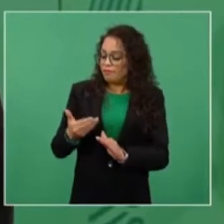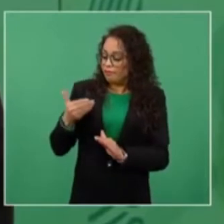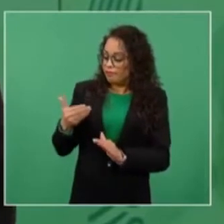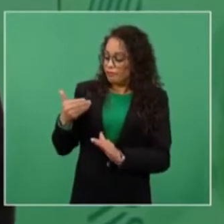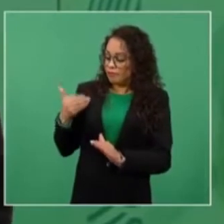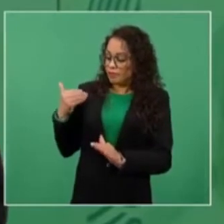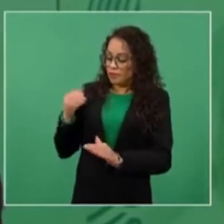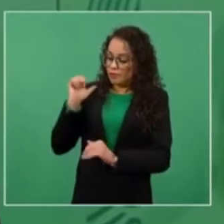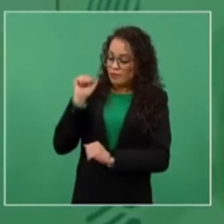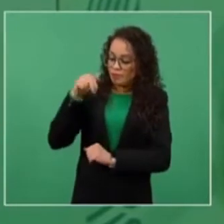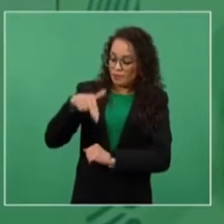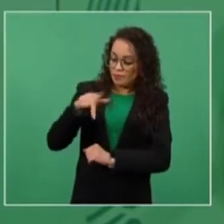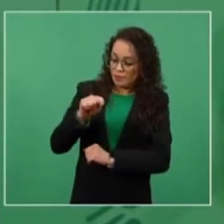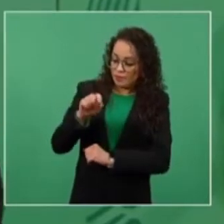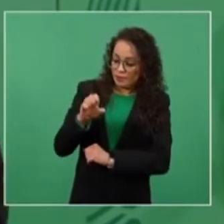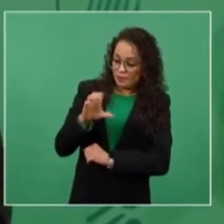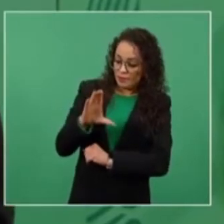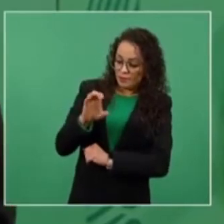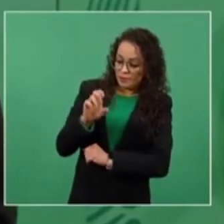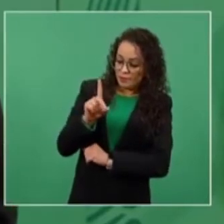porque la gente no sabe